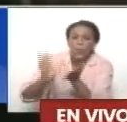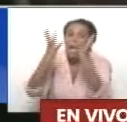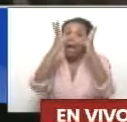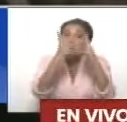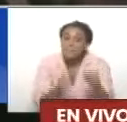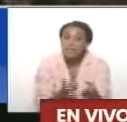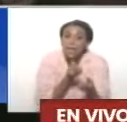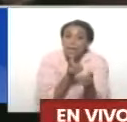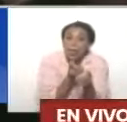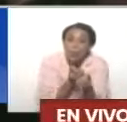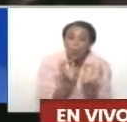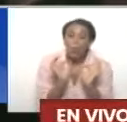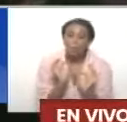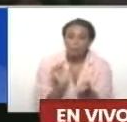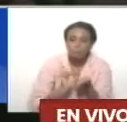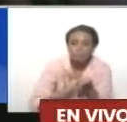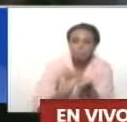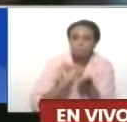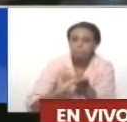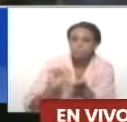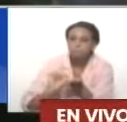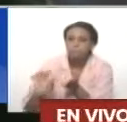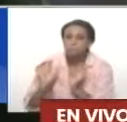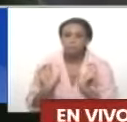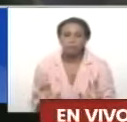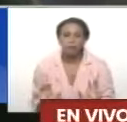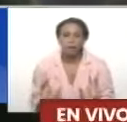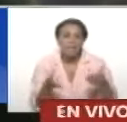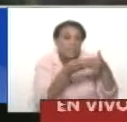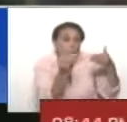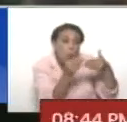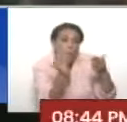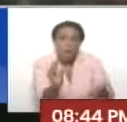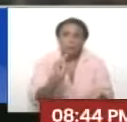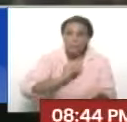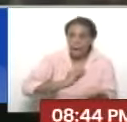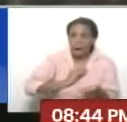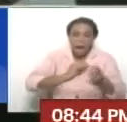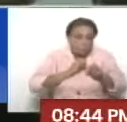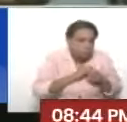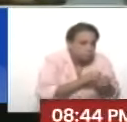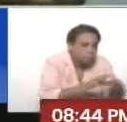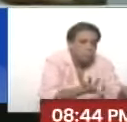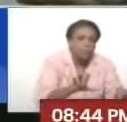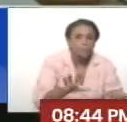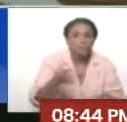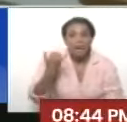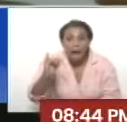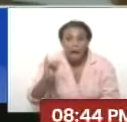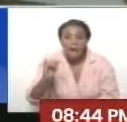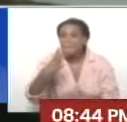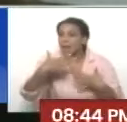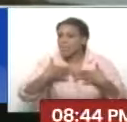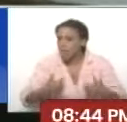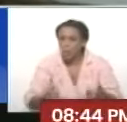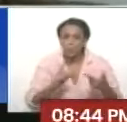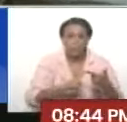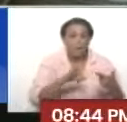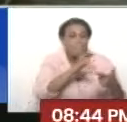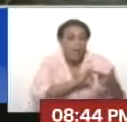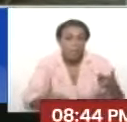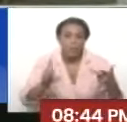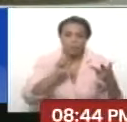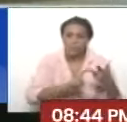Administrando cada gotica, cada dolarito que cae, cada dolarito. Y habrá para la salud, para la